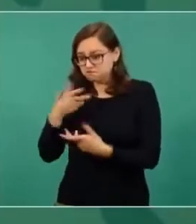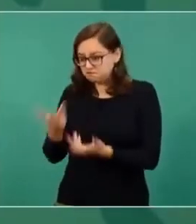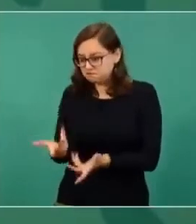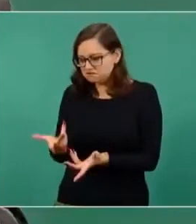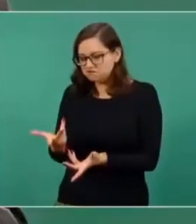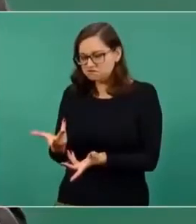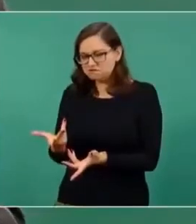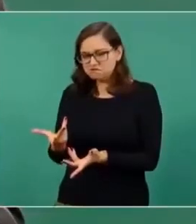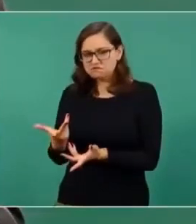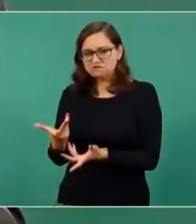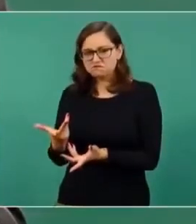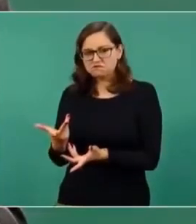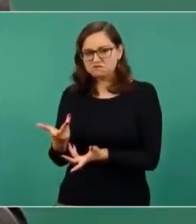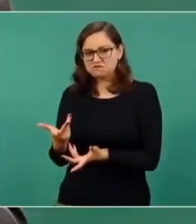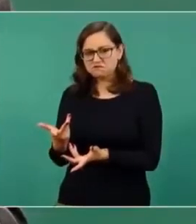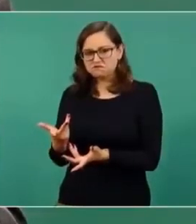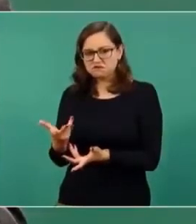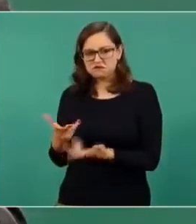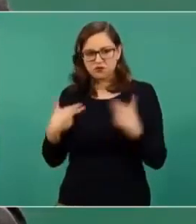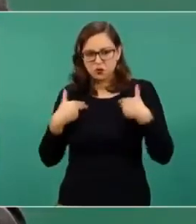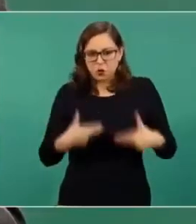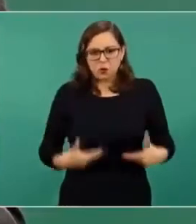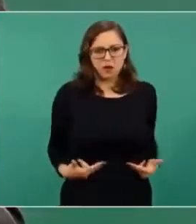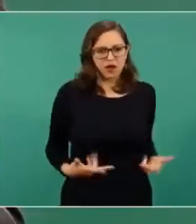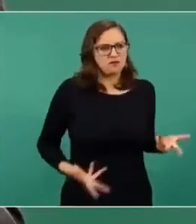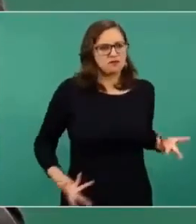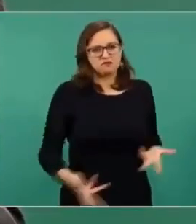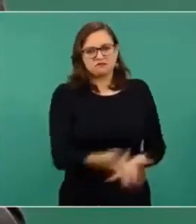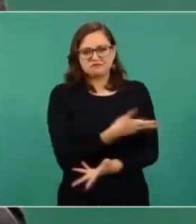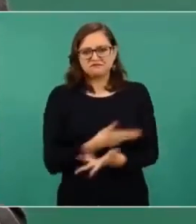ver con el humanismo,